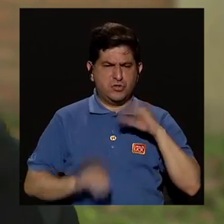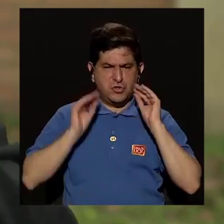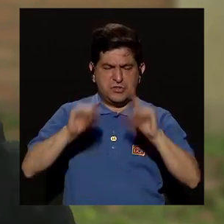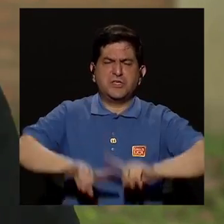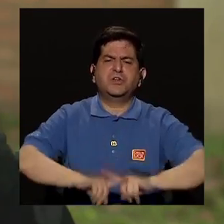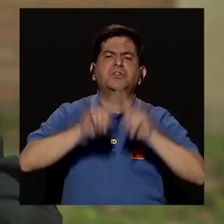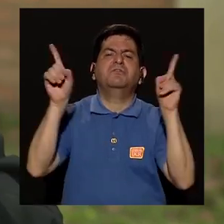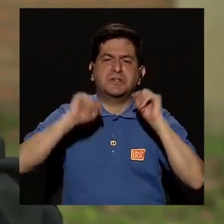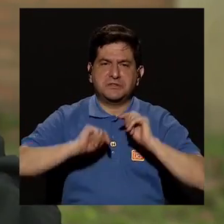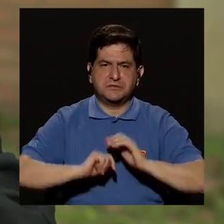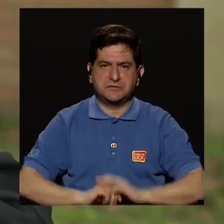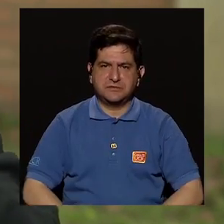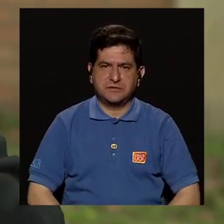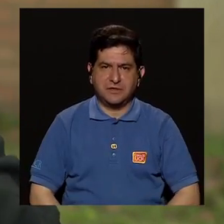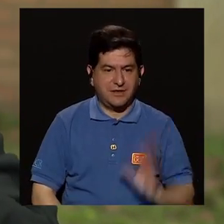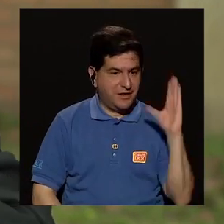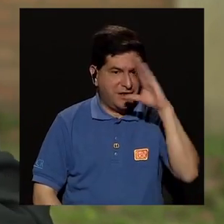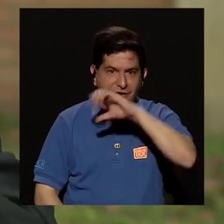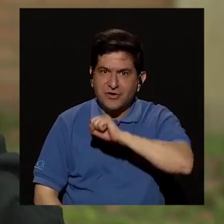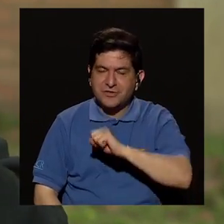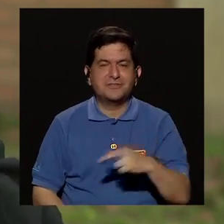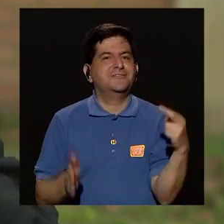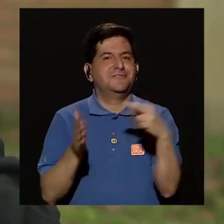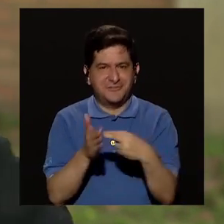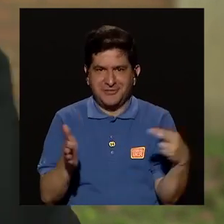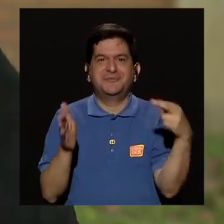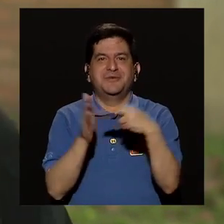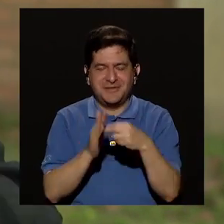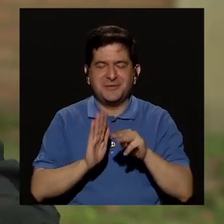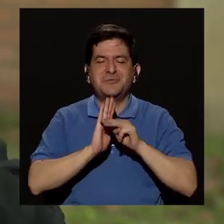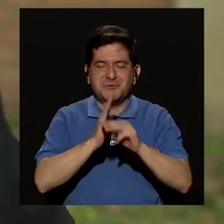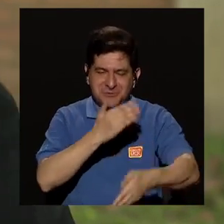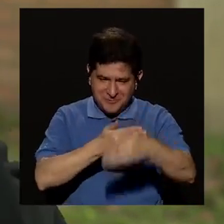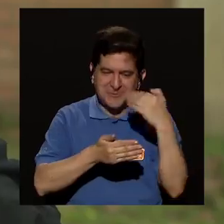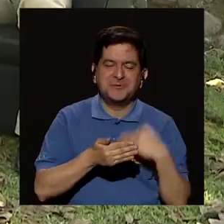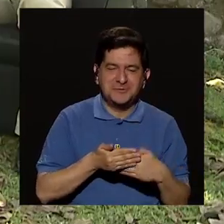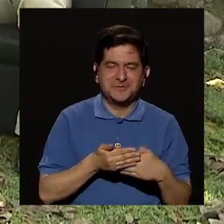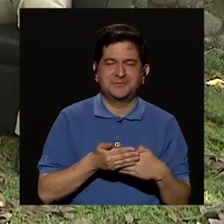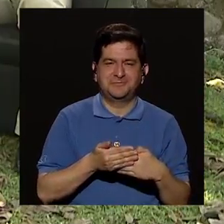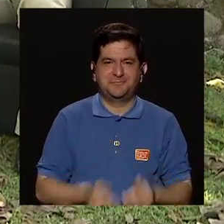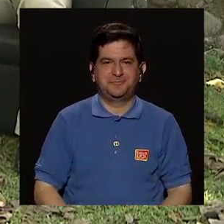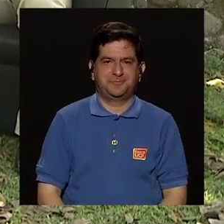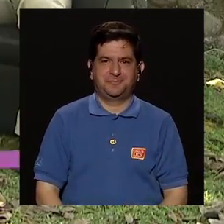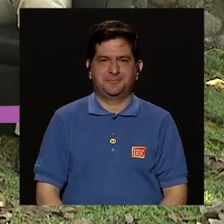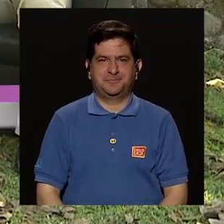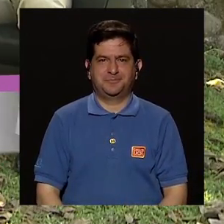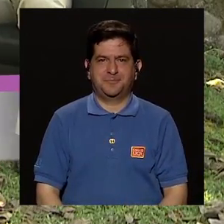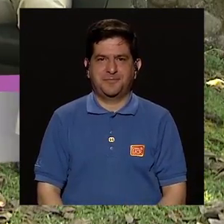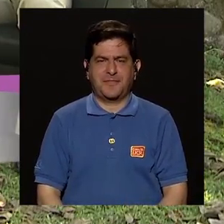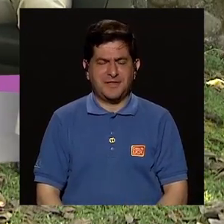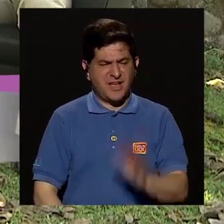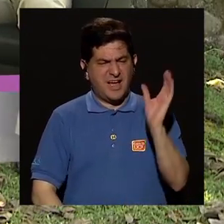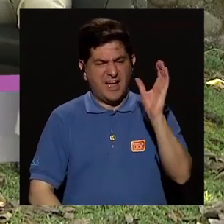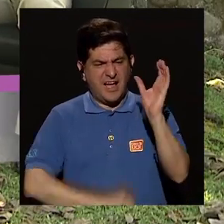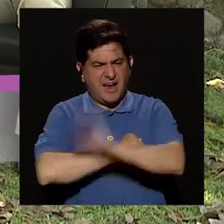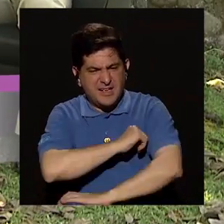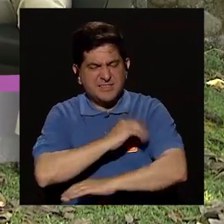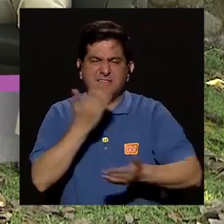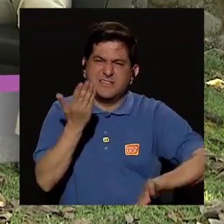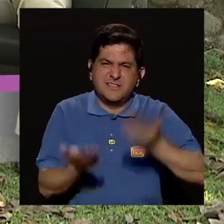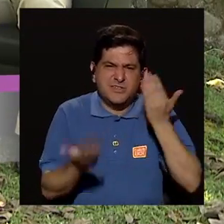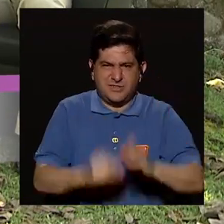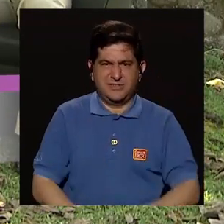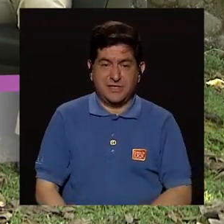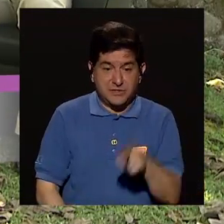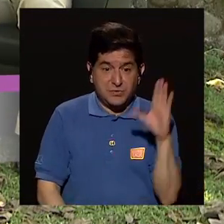los voy a educar diferentes. Y sin darnos cuenta, empezamos a reproducir patrones. ¿Verdad? Entonces, ¿cómo los castigamos, entre